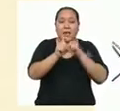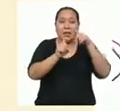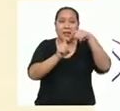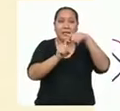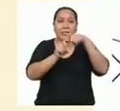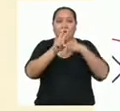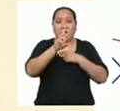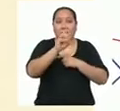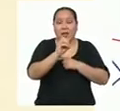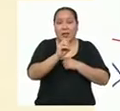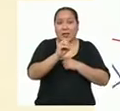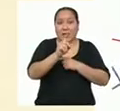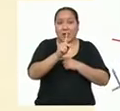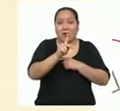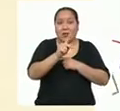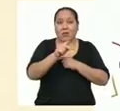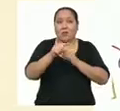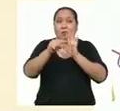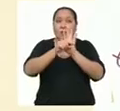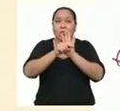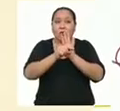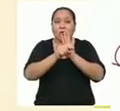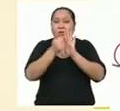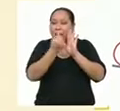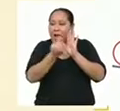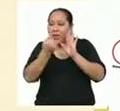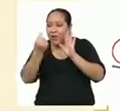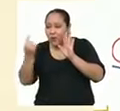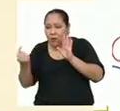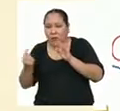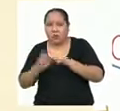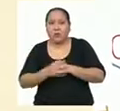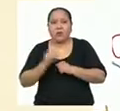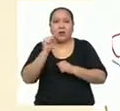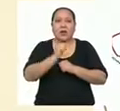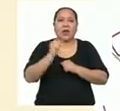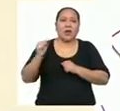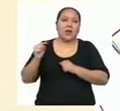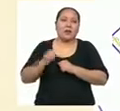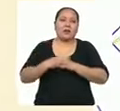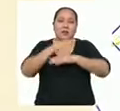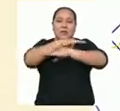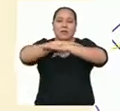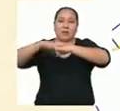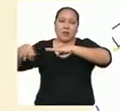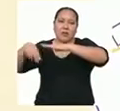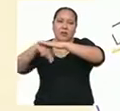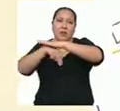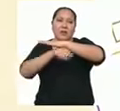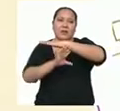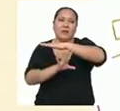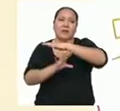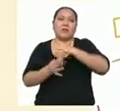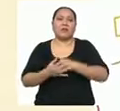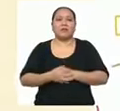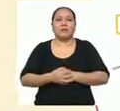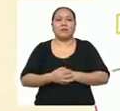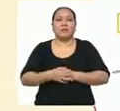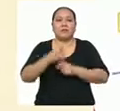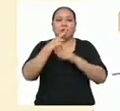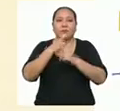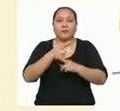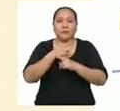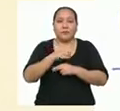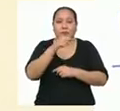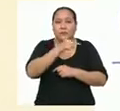20 kilogramos, y cada dato. Todo esto dividido entre la cantidad de valores, que es 5. Al resolver